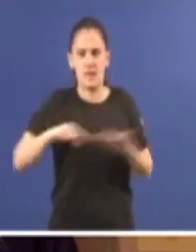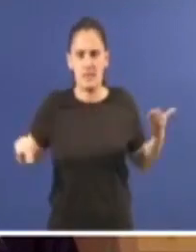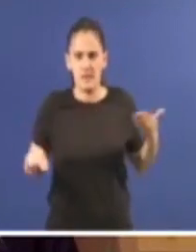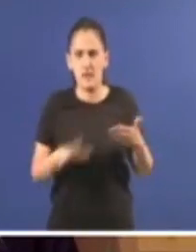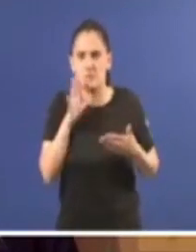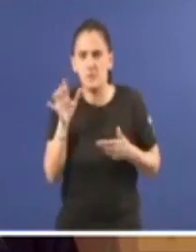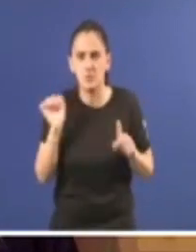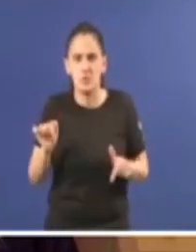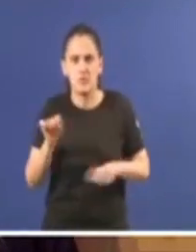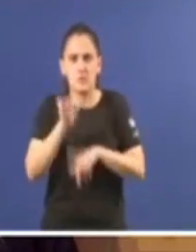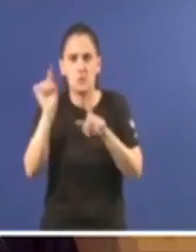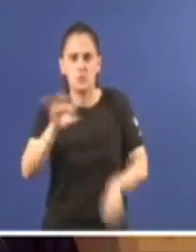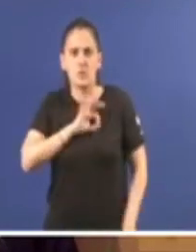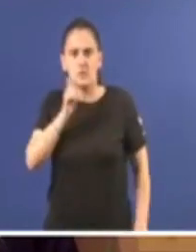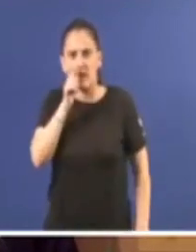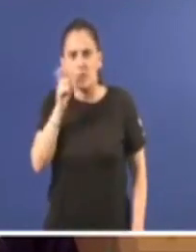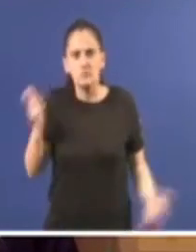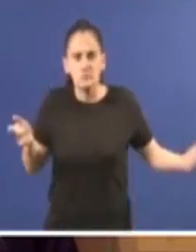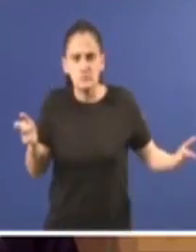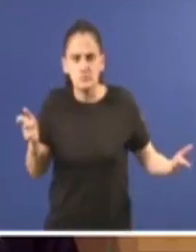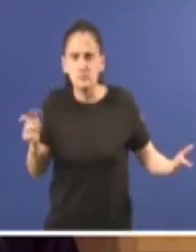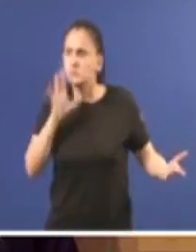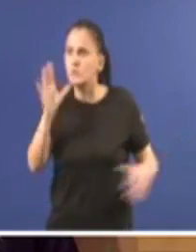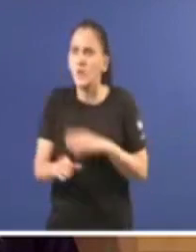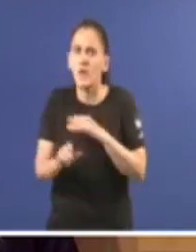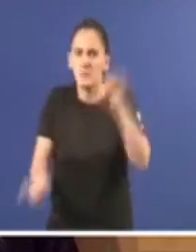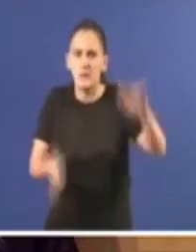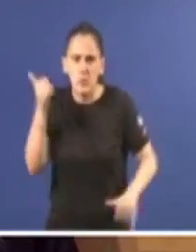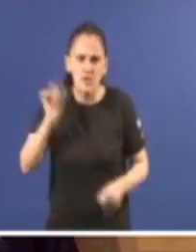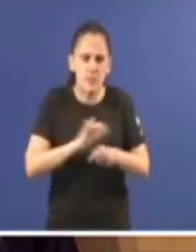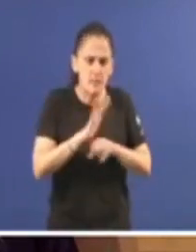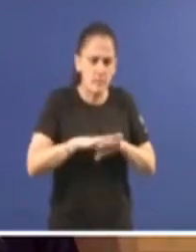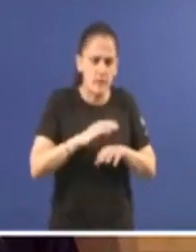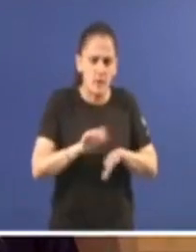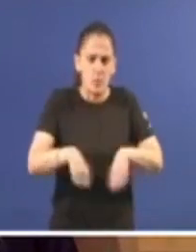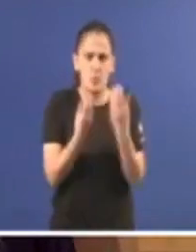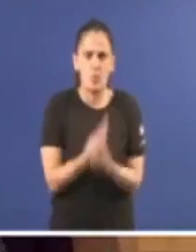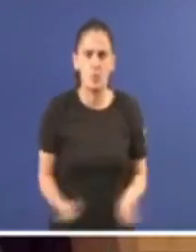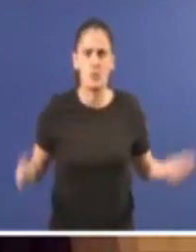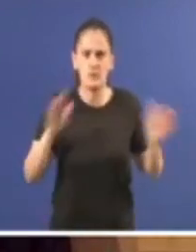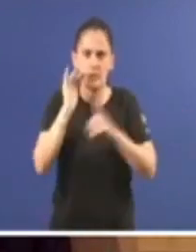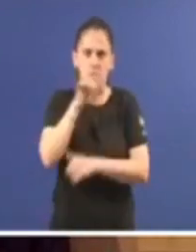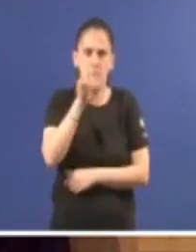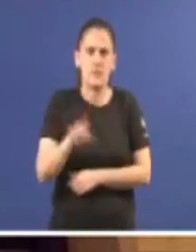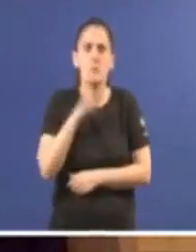E por iso, xe lle pregunto, señor Feijó, por que está utilizando esta pandemia para liquidar a atención primaria.